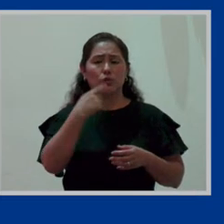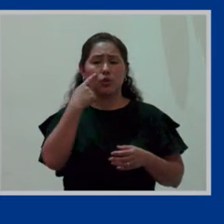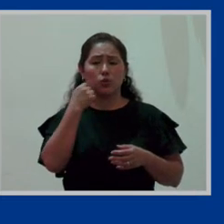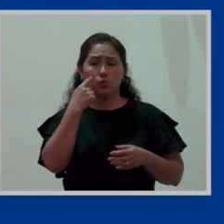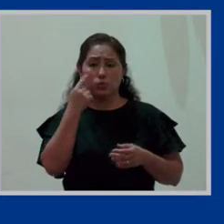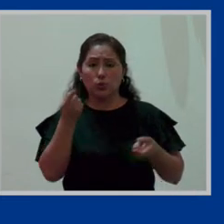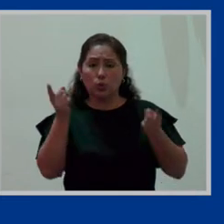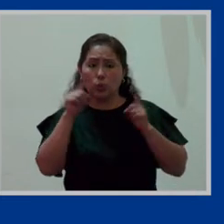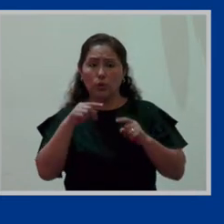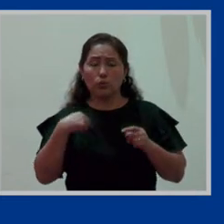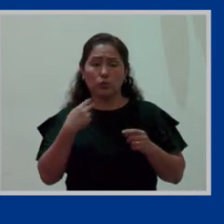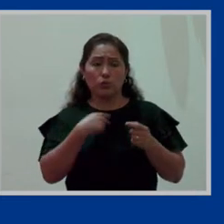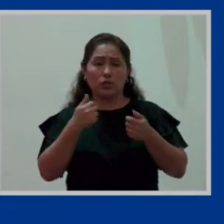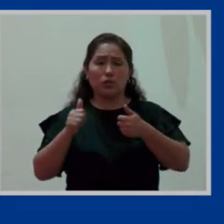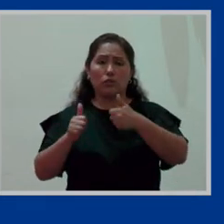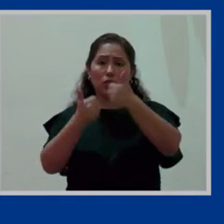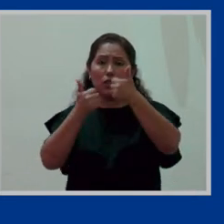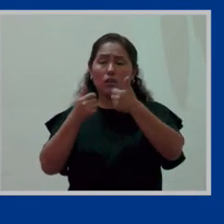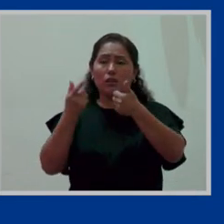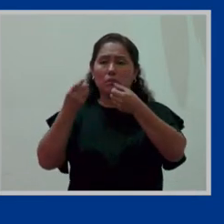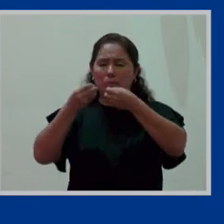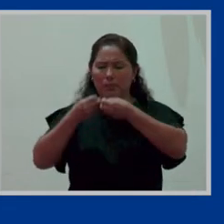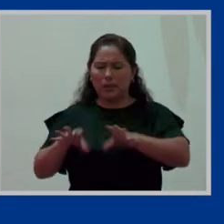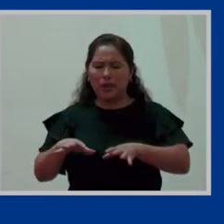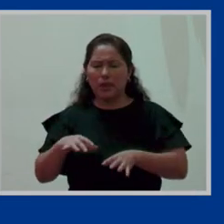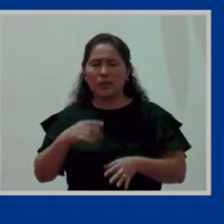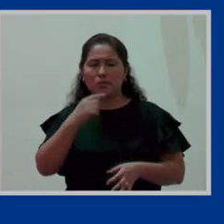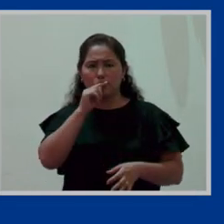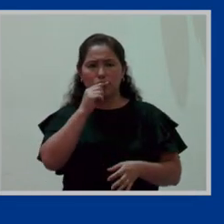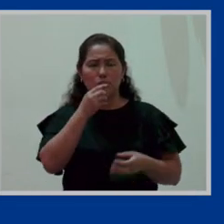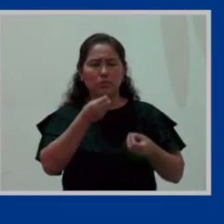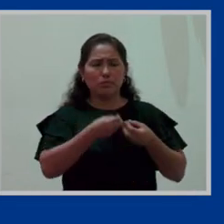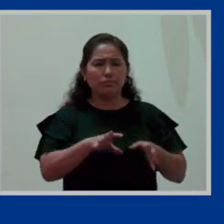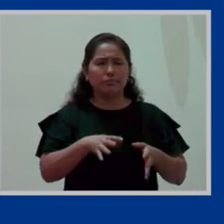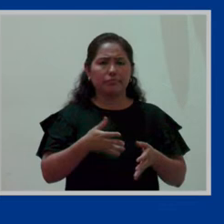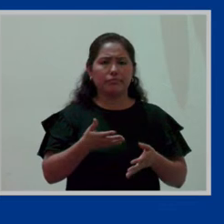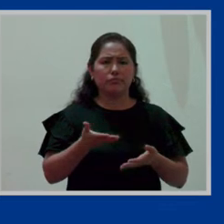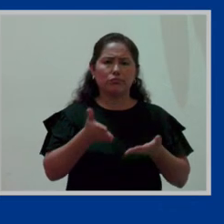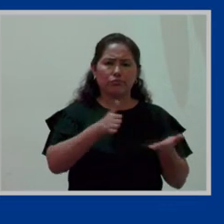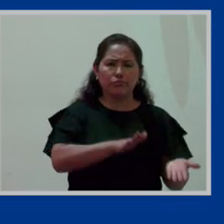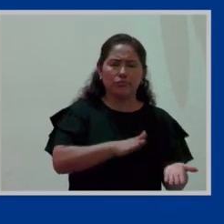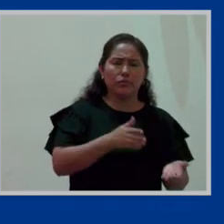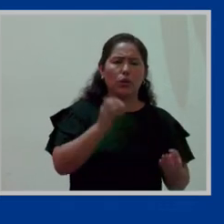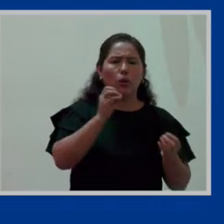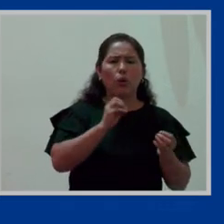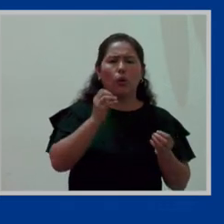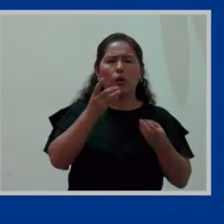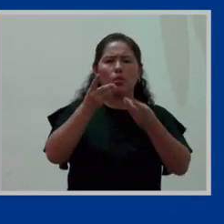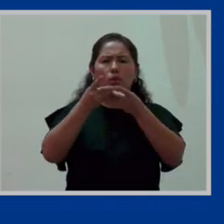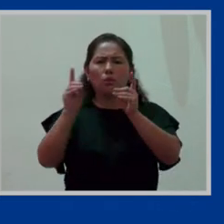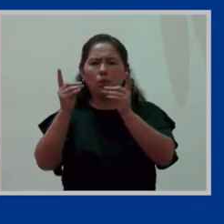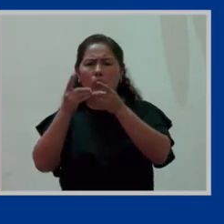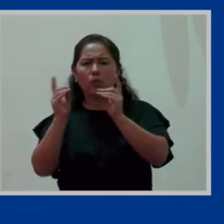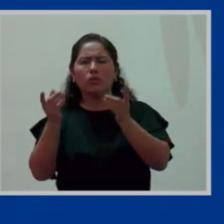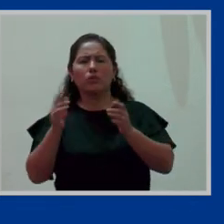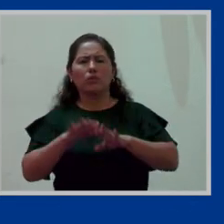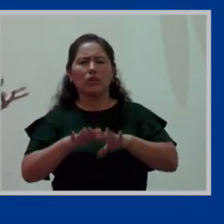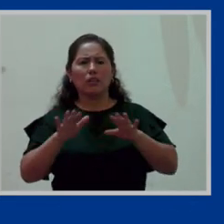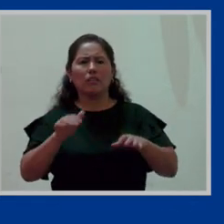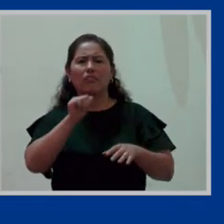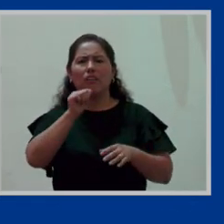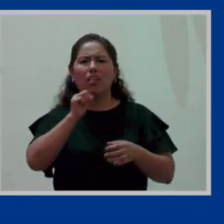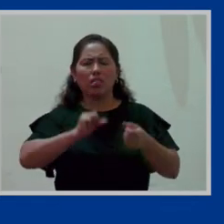cuando afrontamos la pérdida de nuestra esposa, o bien una separación, un divorcio, y tenemos a los niños ahí sin ningún